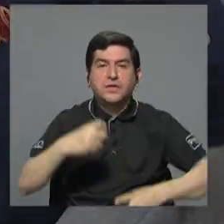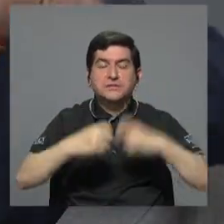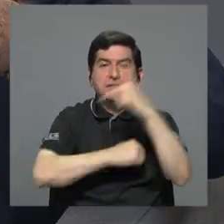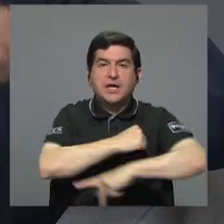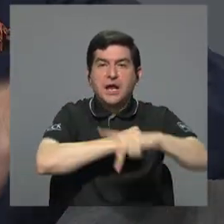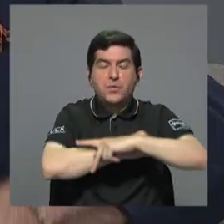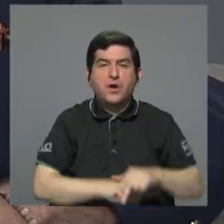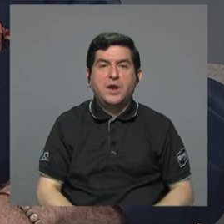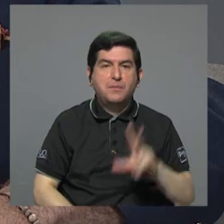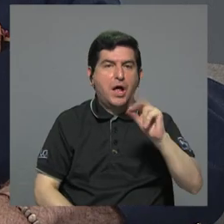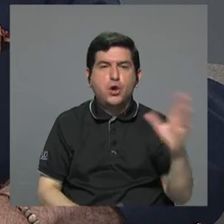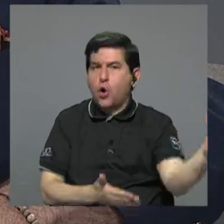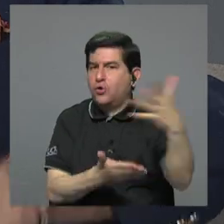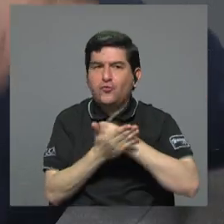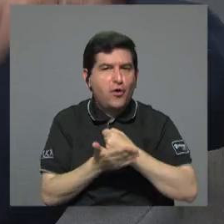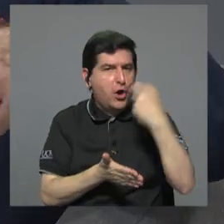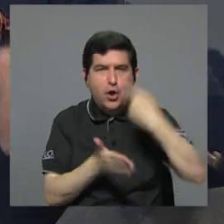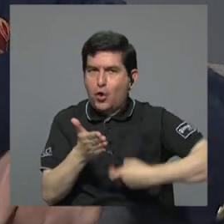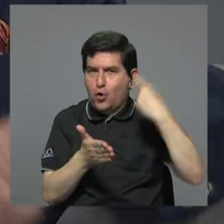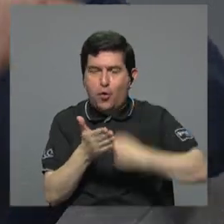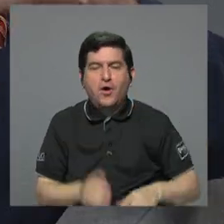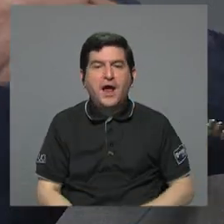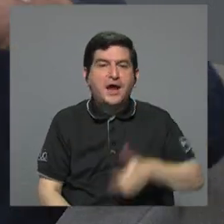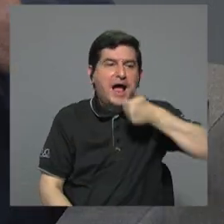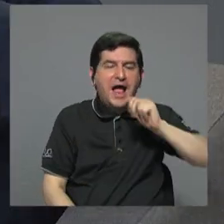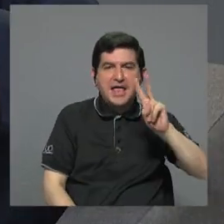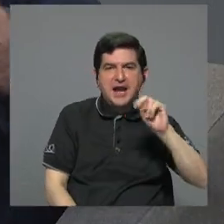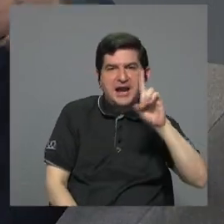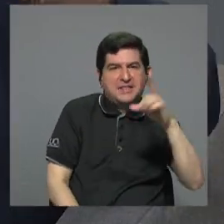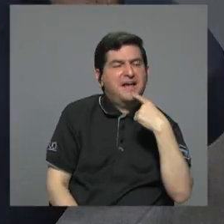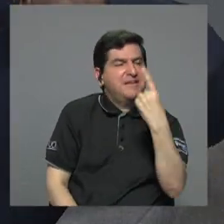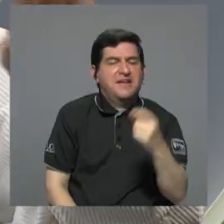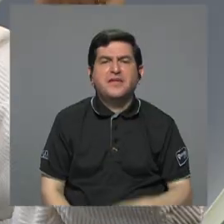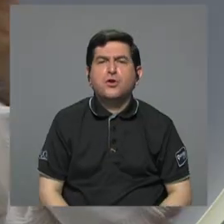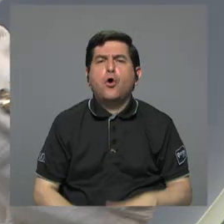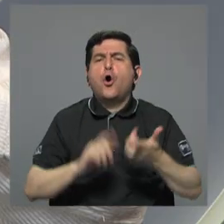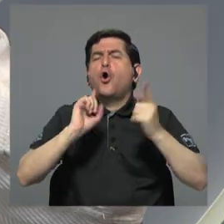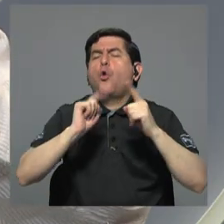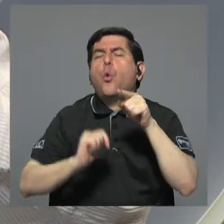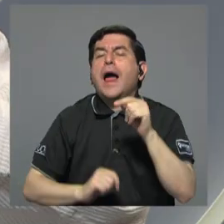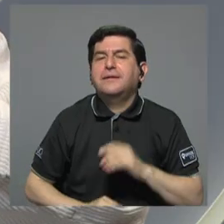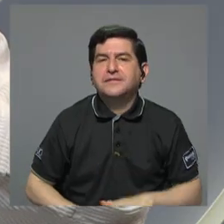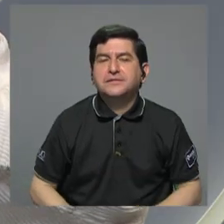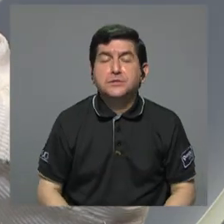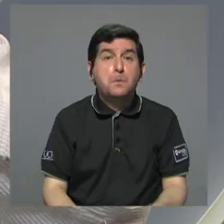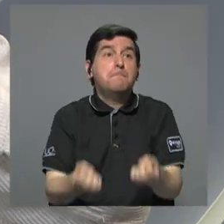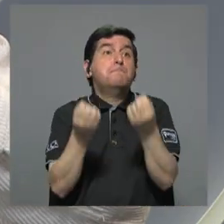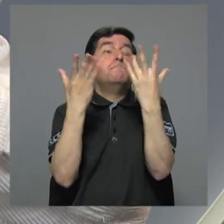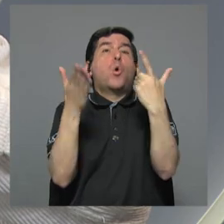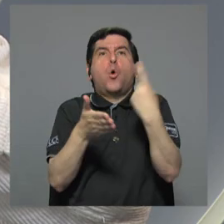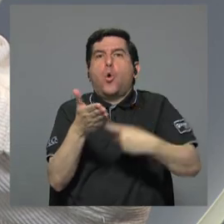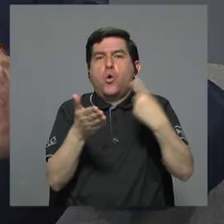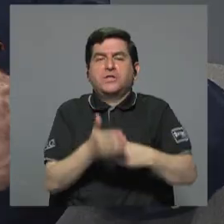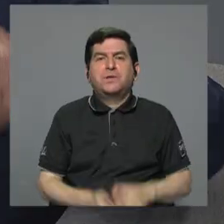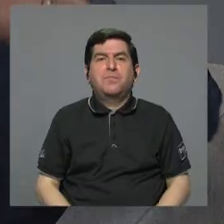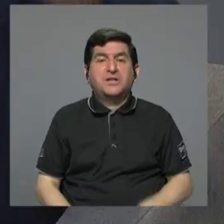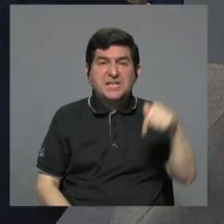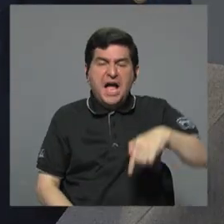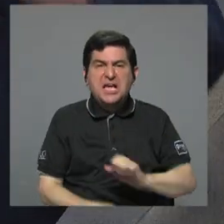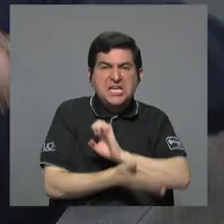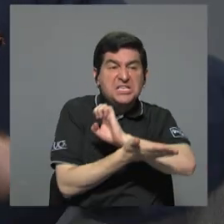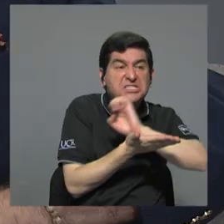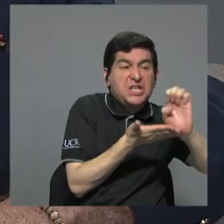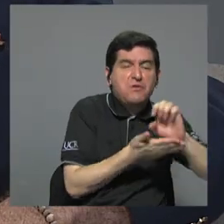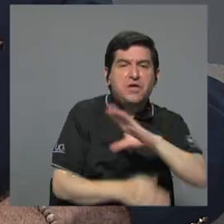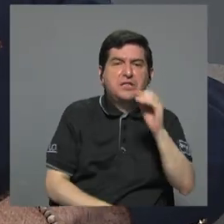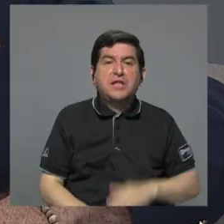es que no se cobran los impuestos. Ayer Natalia dijo que no. ¿Cuáles impuestos? Sí, hay muchísimos impuestos, hay ilusión, evasión. Aquí